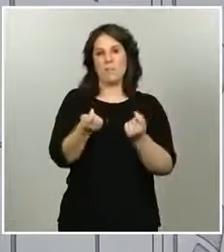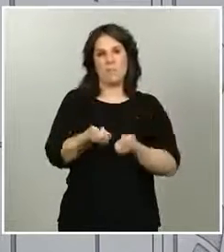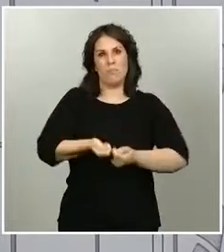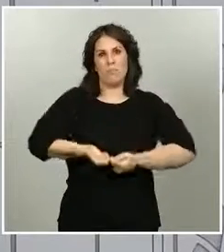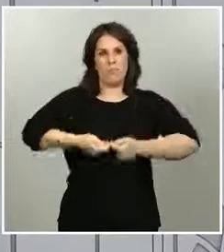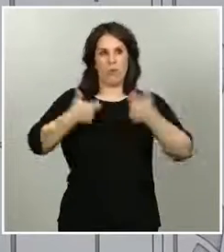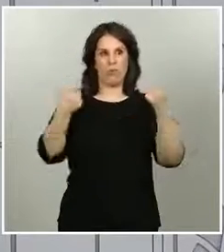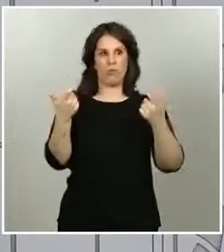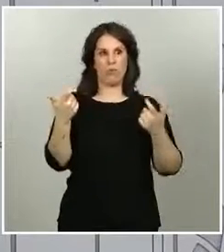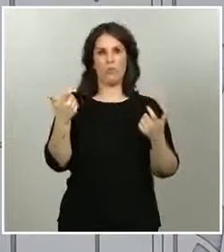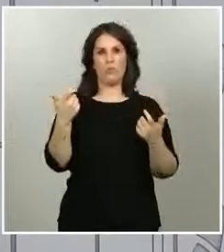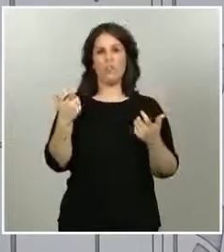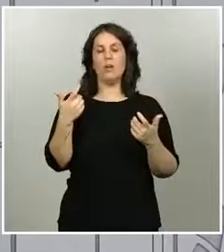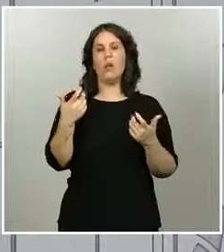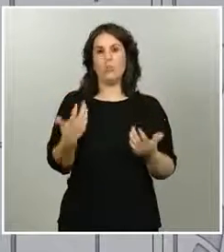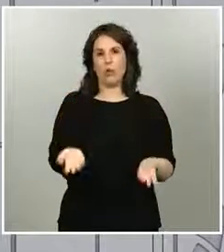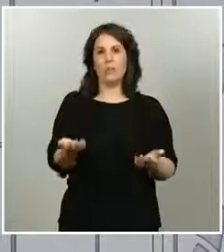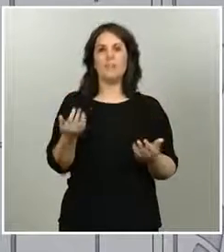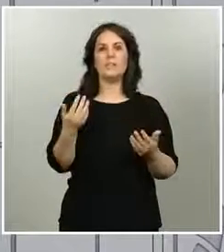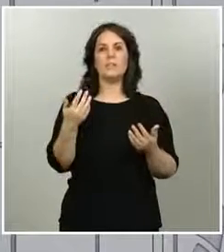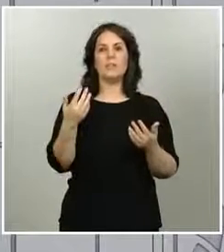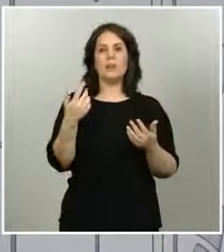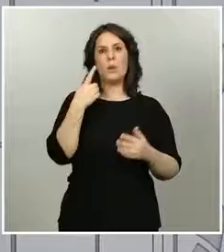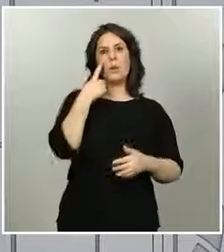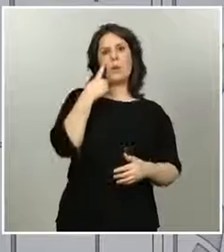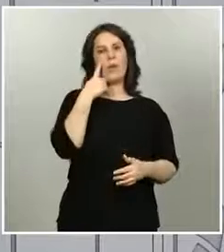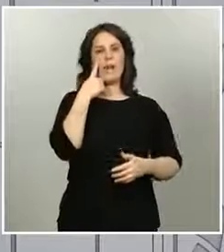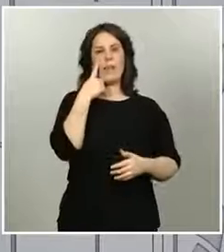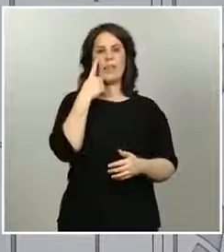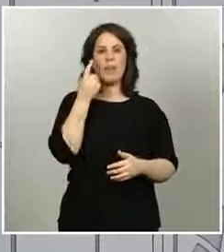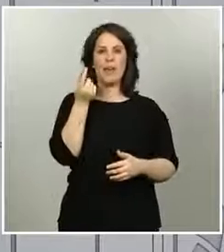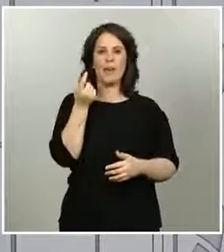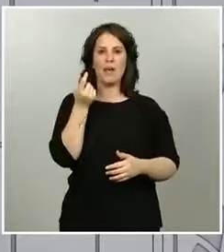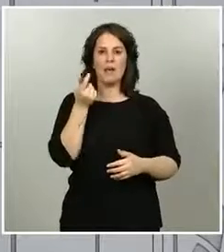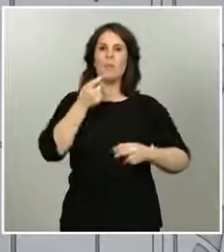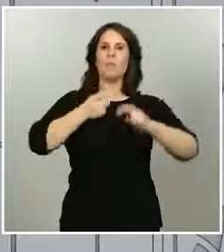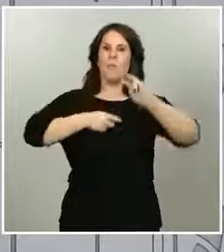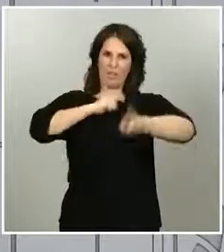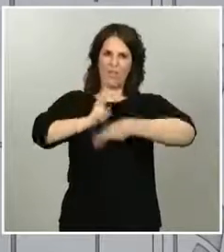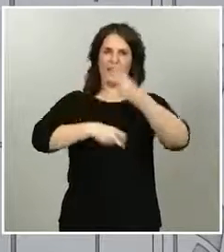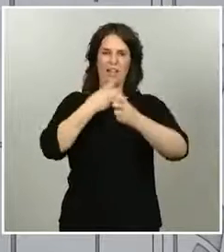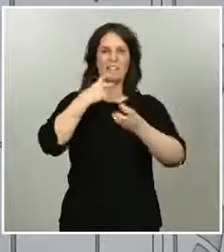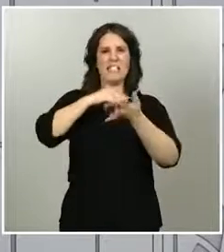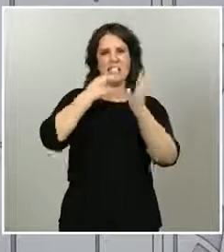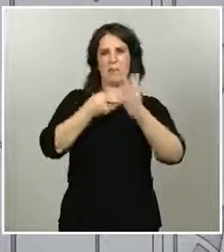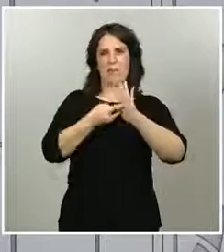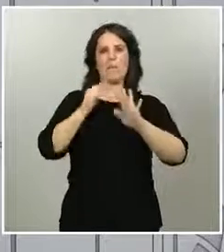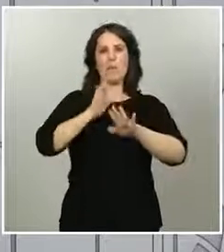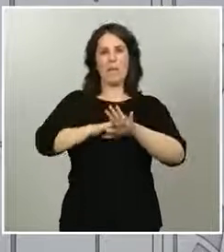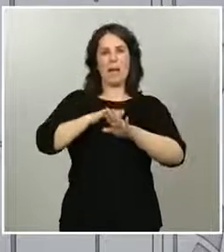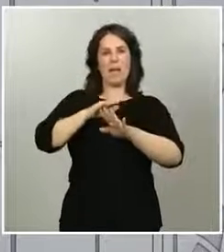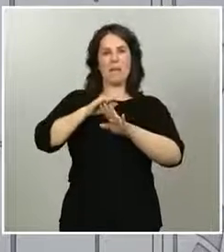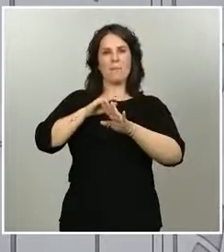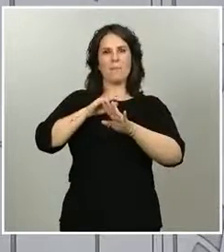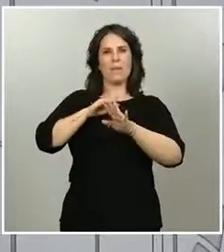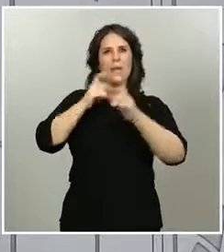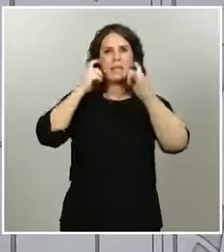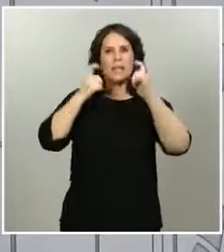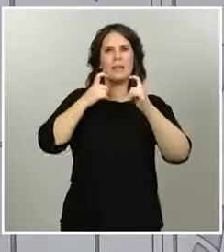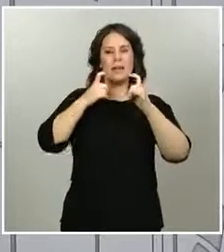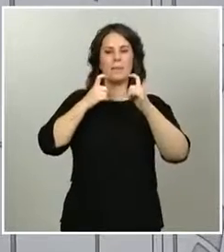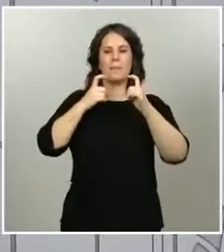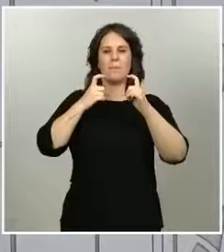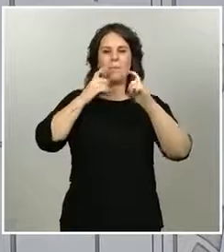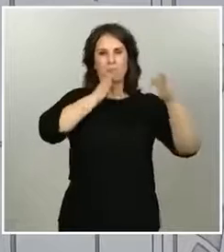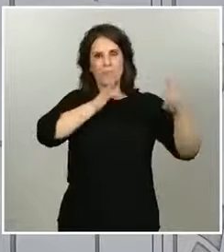modificando los mecanismos de vigilancia para tratar de determinar algunos indicadores que van a ser más útiles. En esta fase de transición.